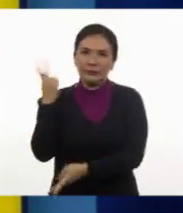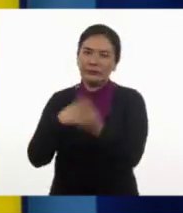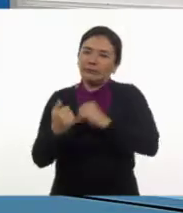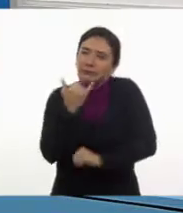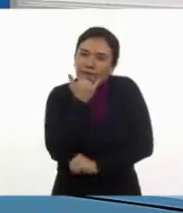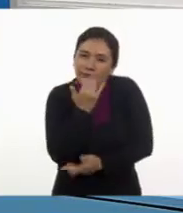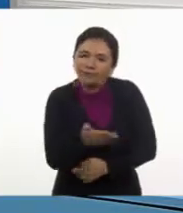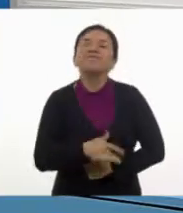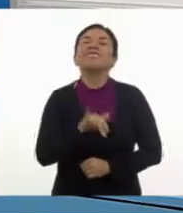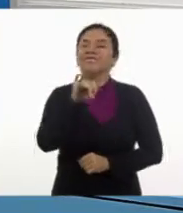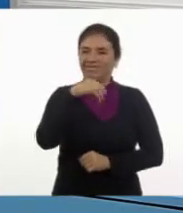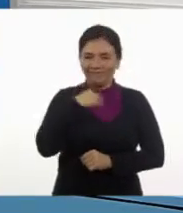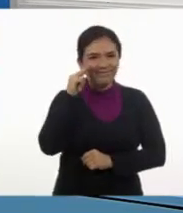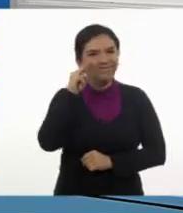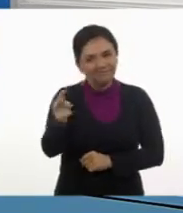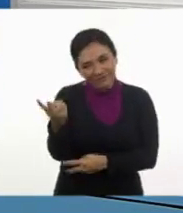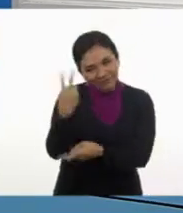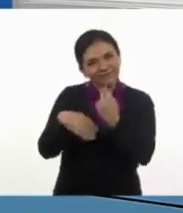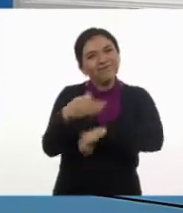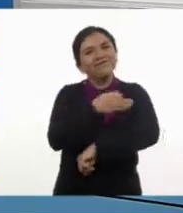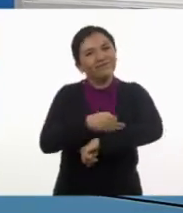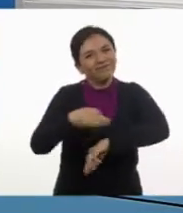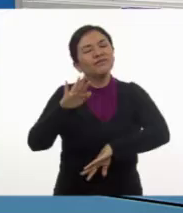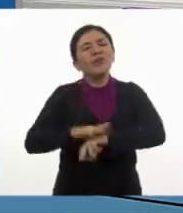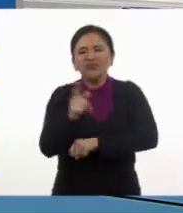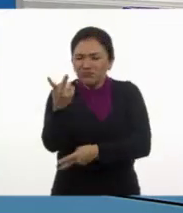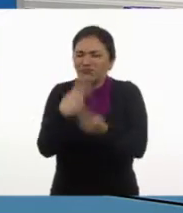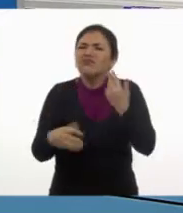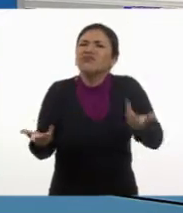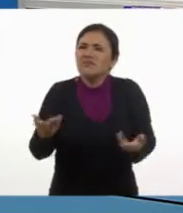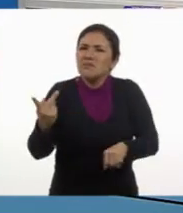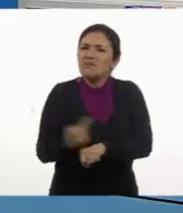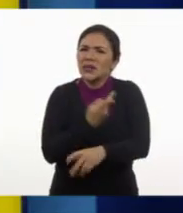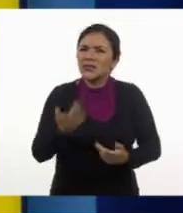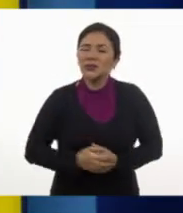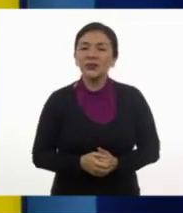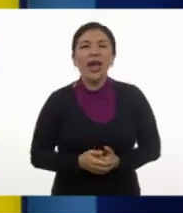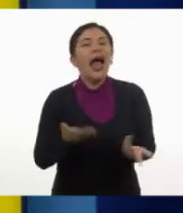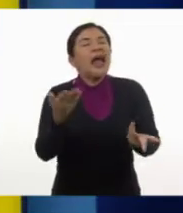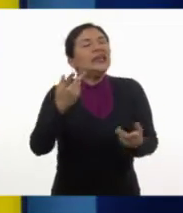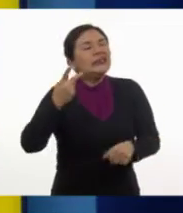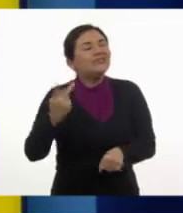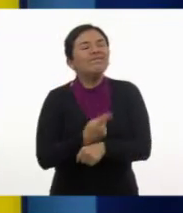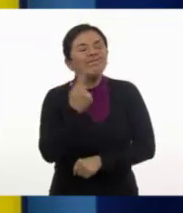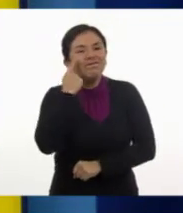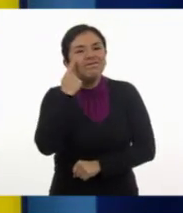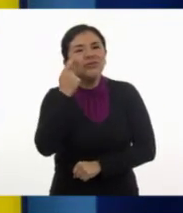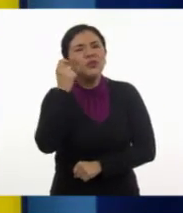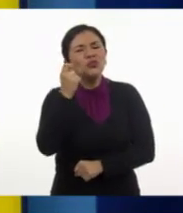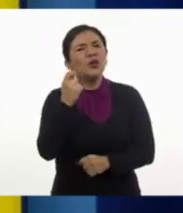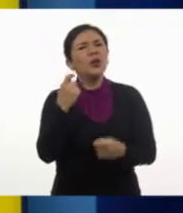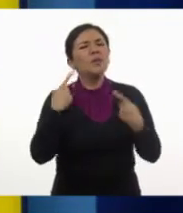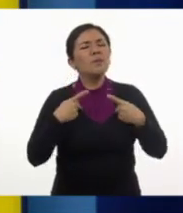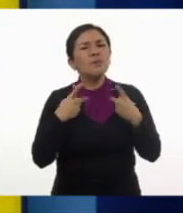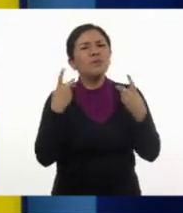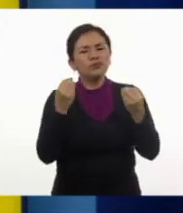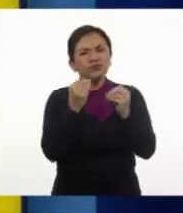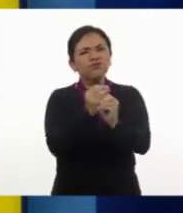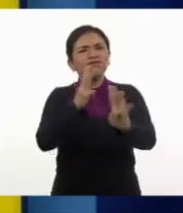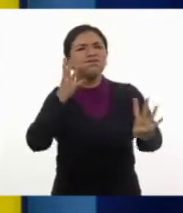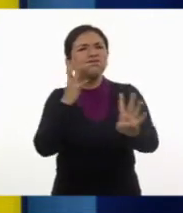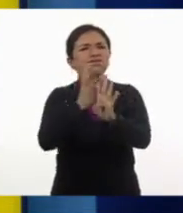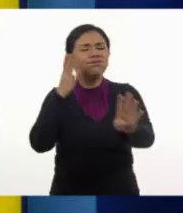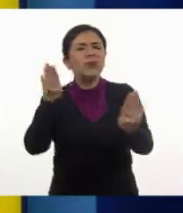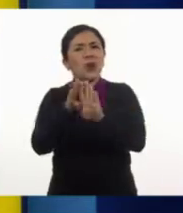Ay, sí, ya veo. ¿Por qué llegaron tarde? Lo que pasa es que había mucha fila y pues